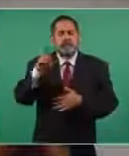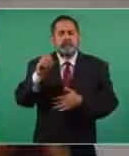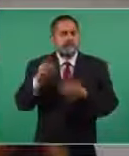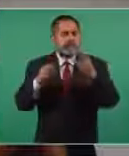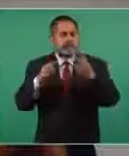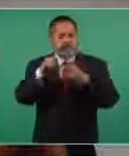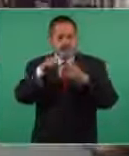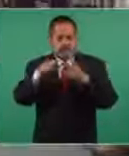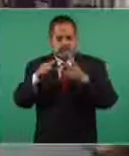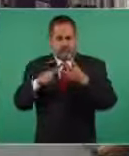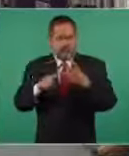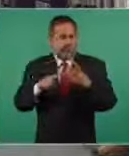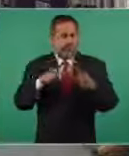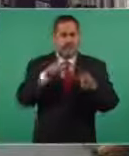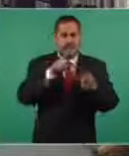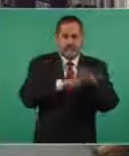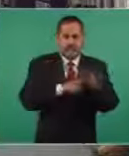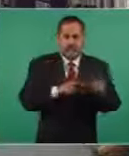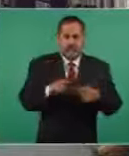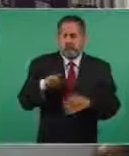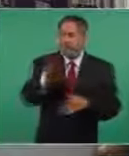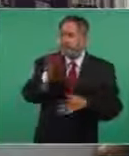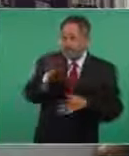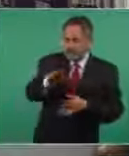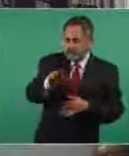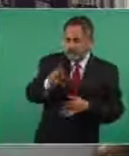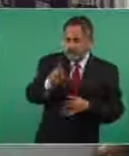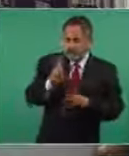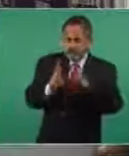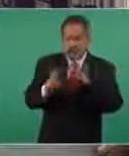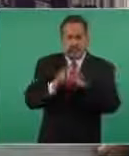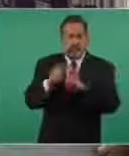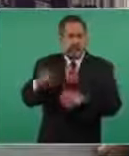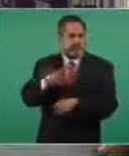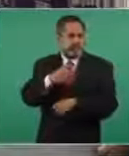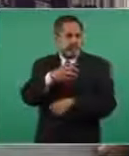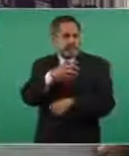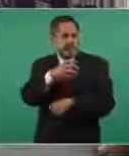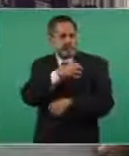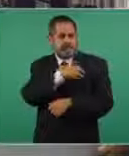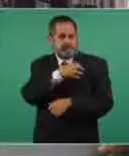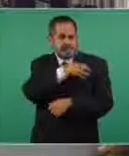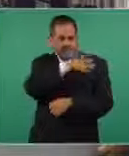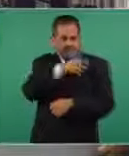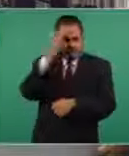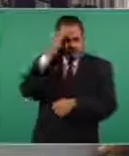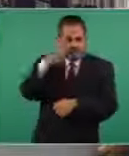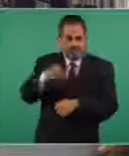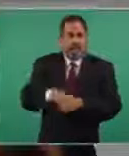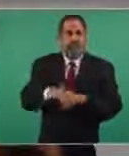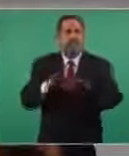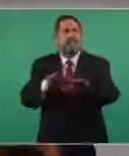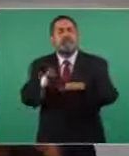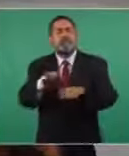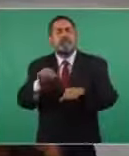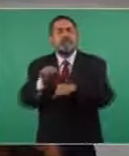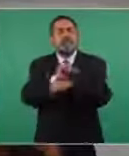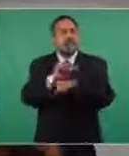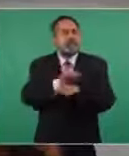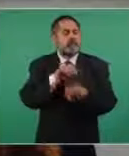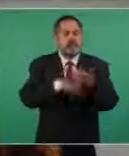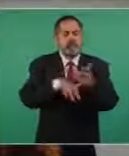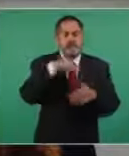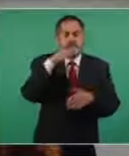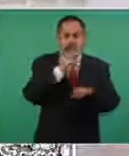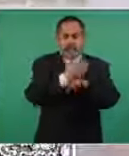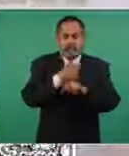están olvidados tanto en el... Eso lo va a ver el almirante. Correcto. ¿Y el tema de los autos chocolate? Eso